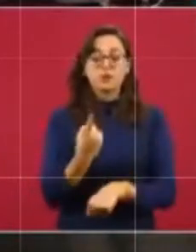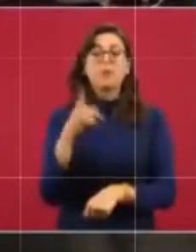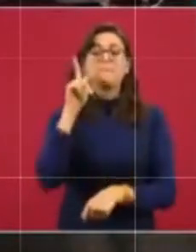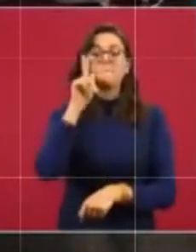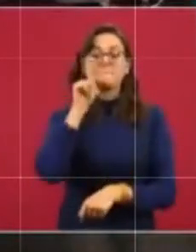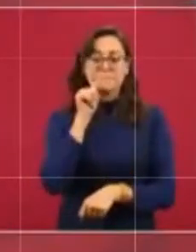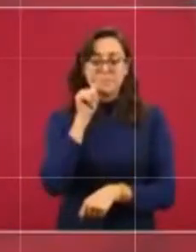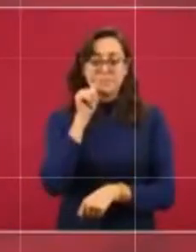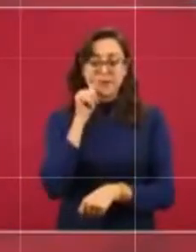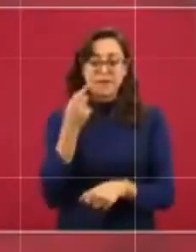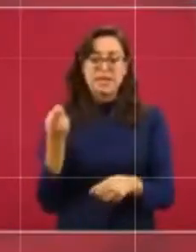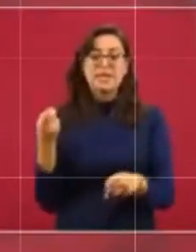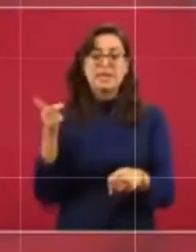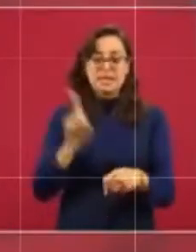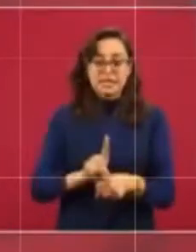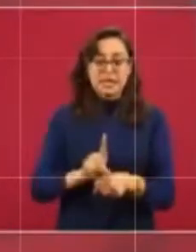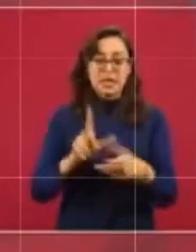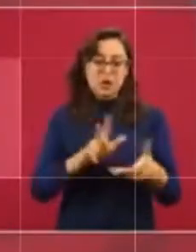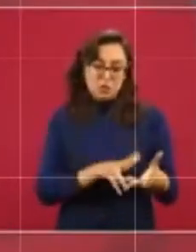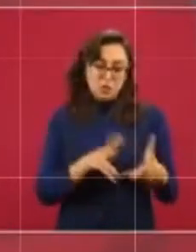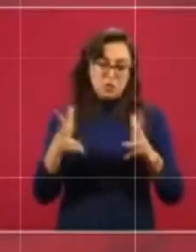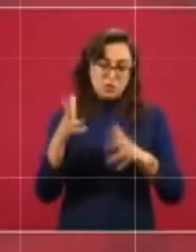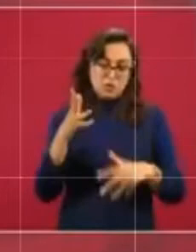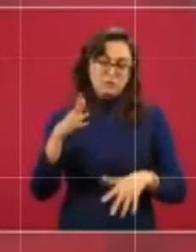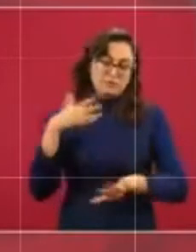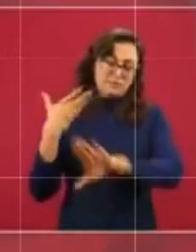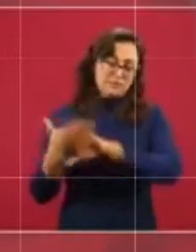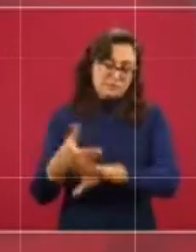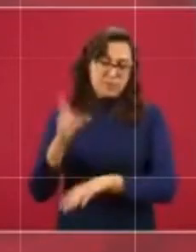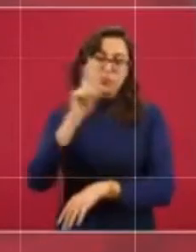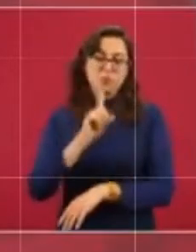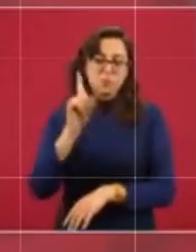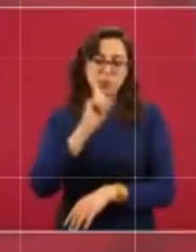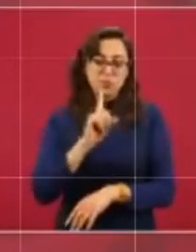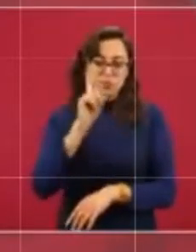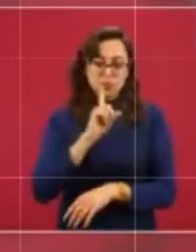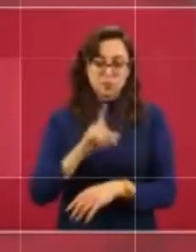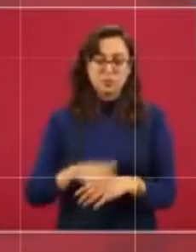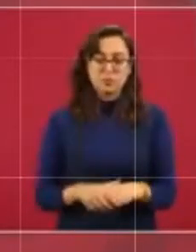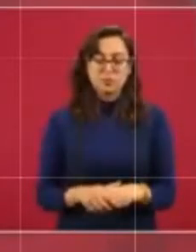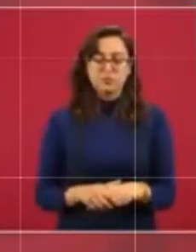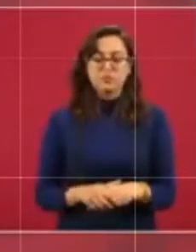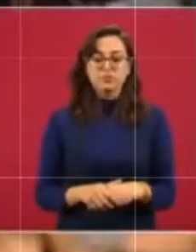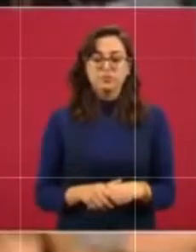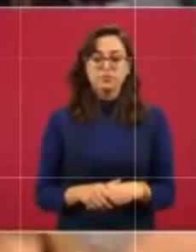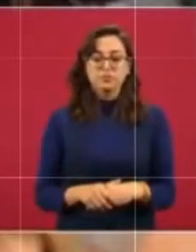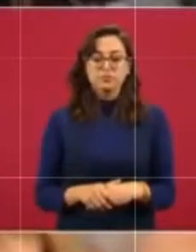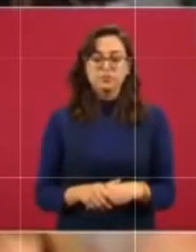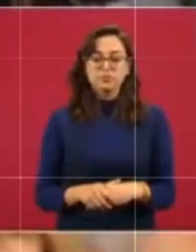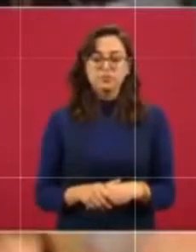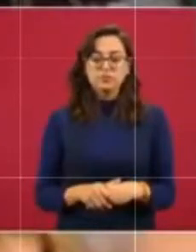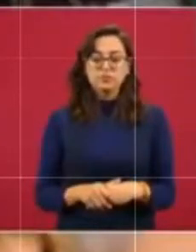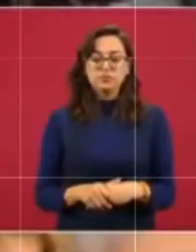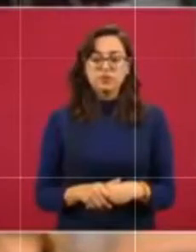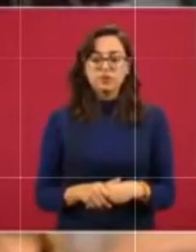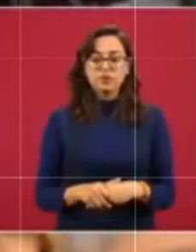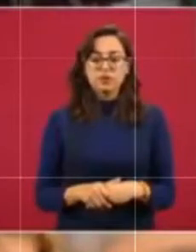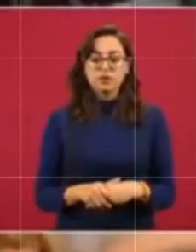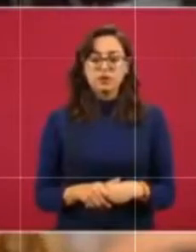en contra del maltrato a las mujeres y de la violencia a las mujeres,